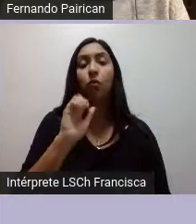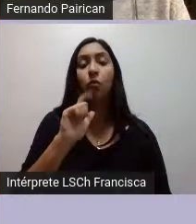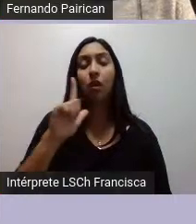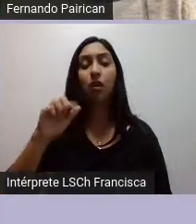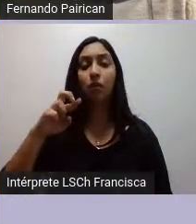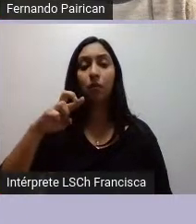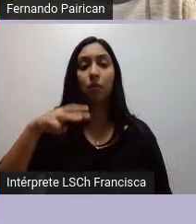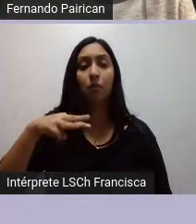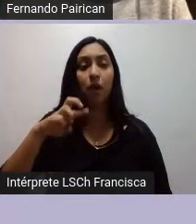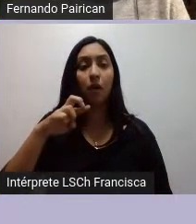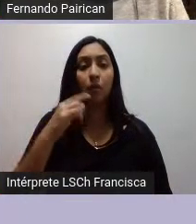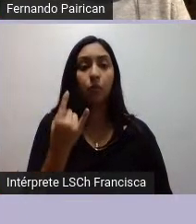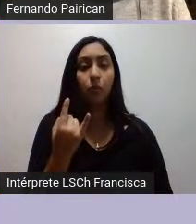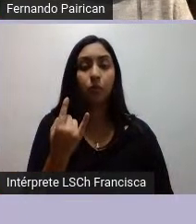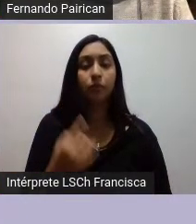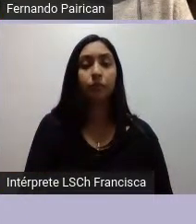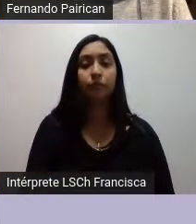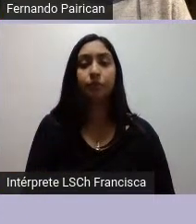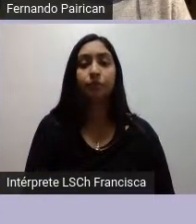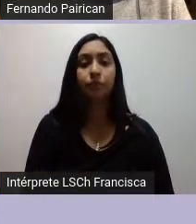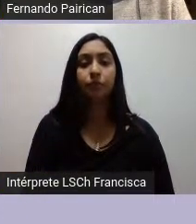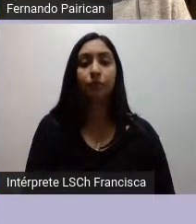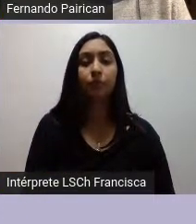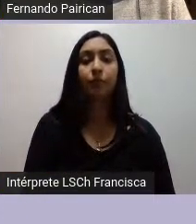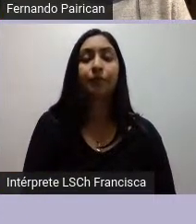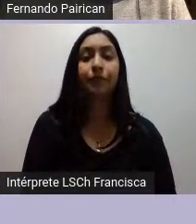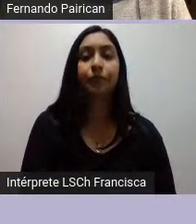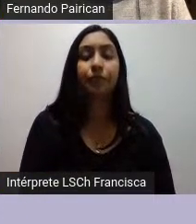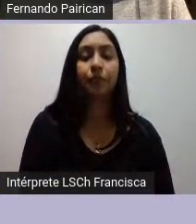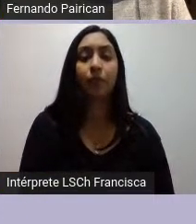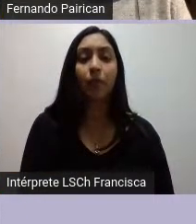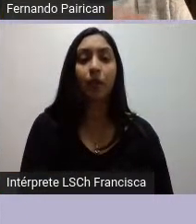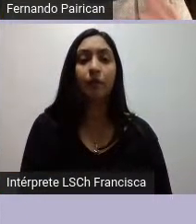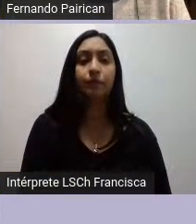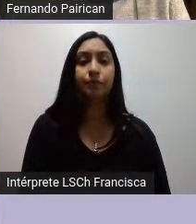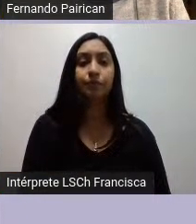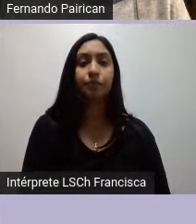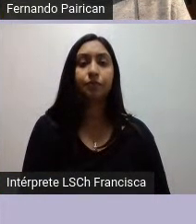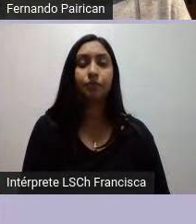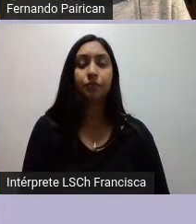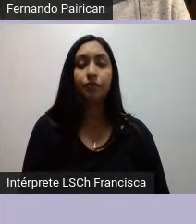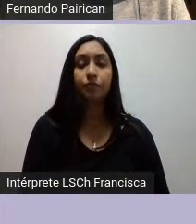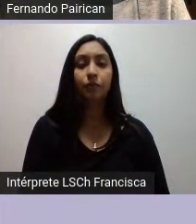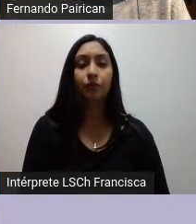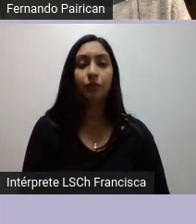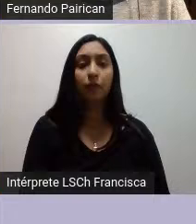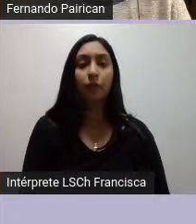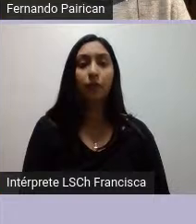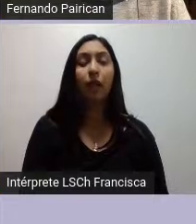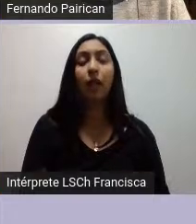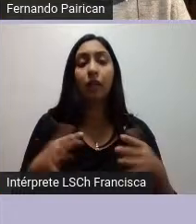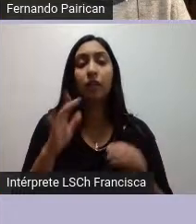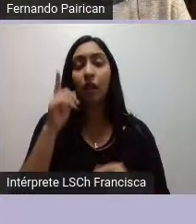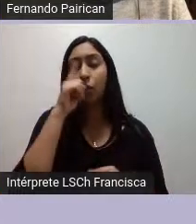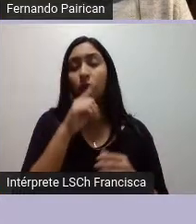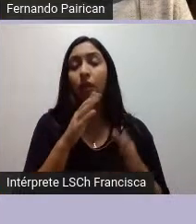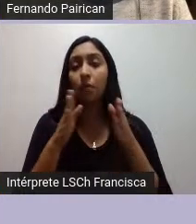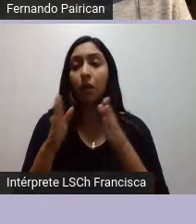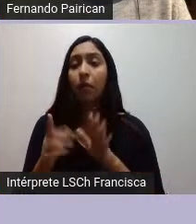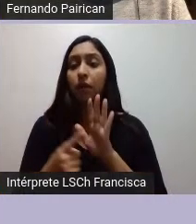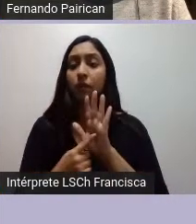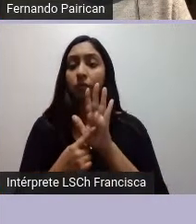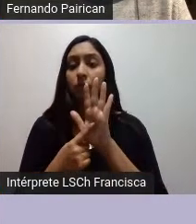por eso que la plurinacionalidad tal vez puede ser y con lo que voy entrando en la última parte de la exposición